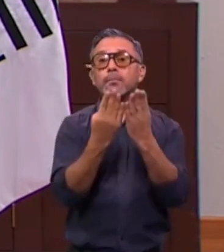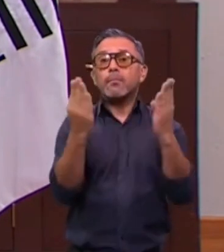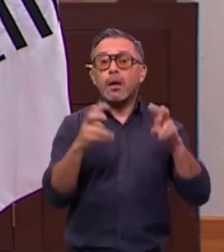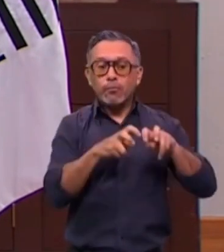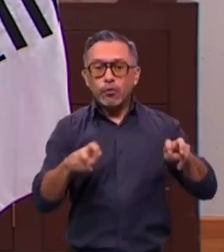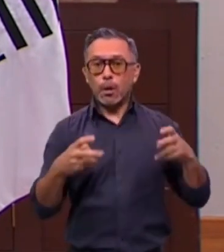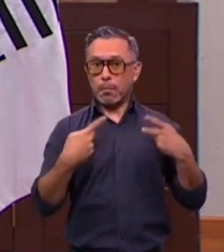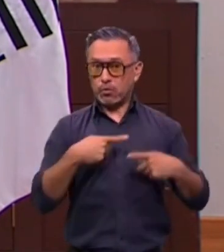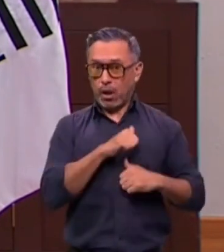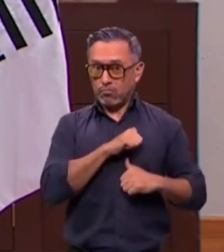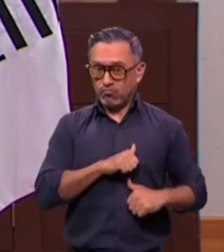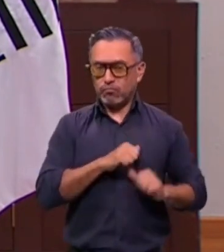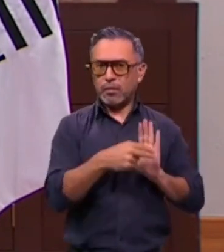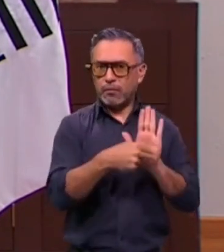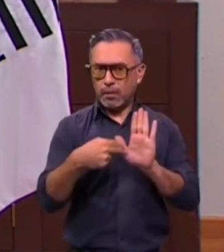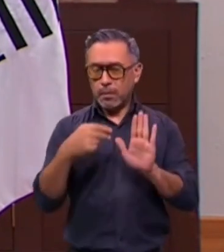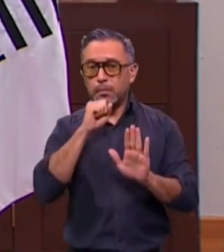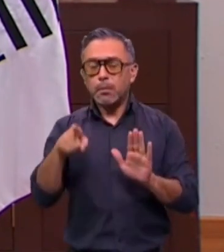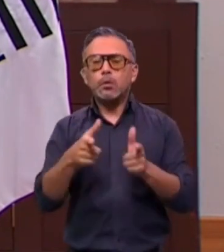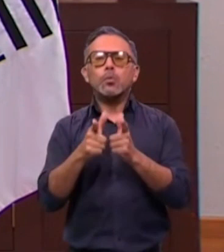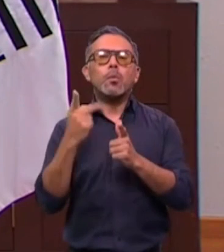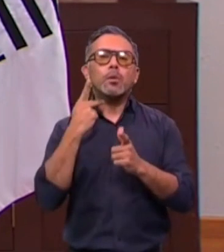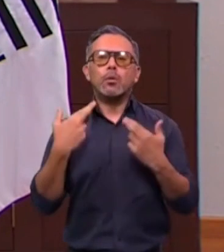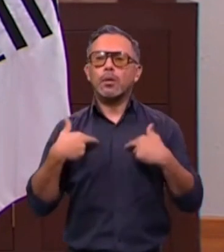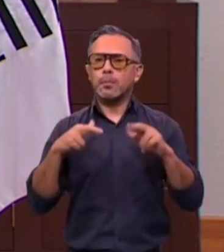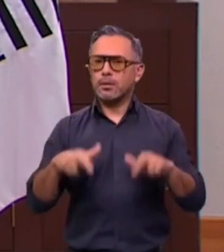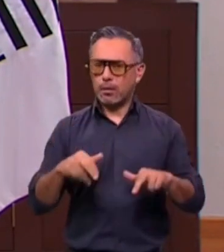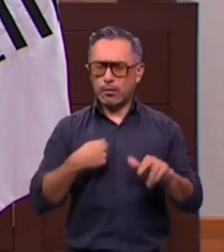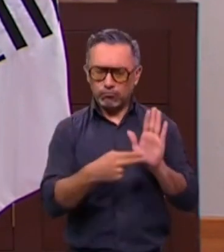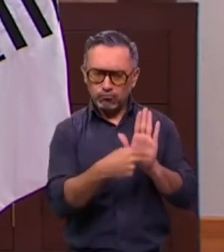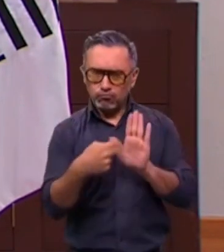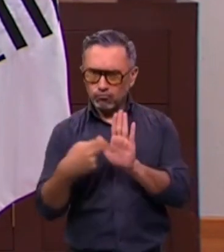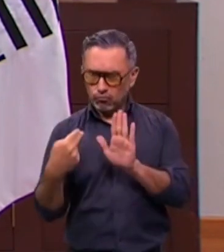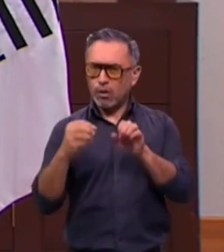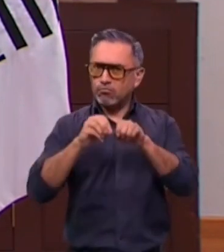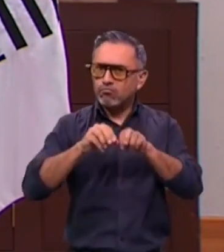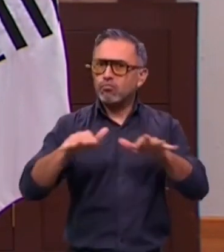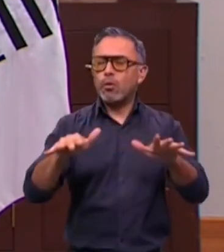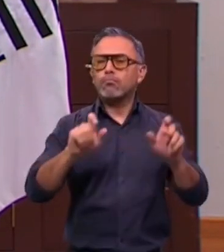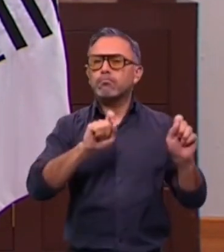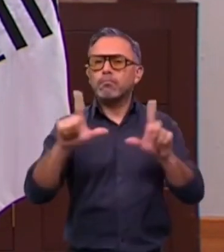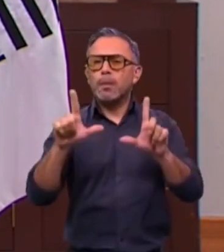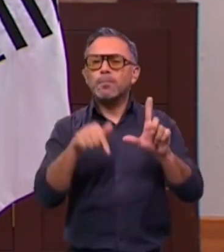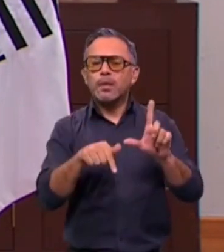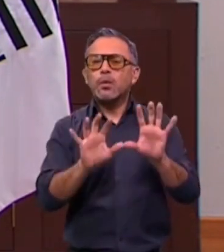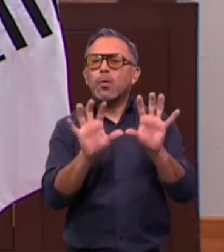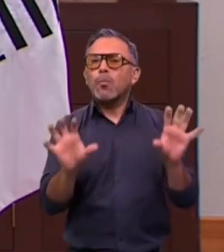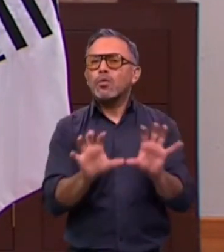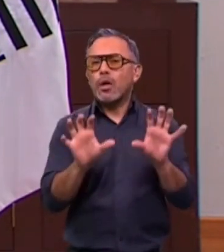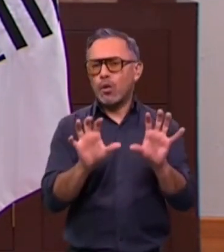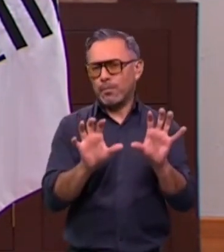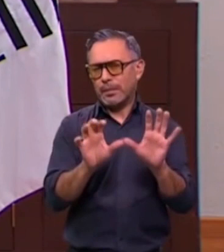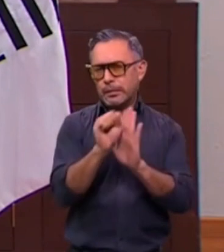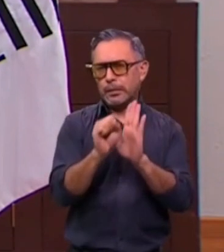y por los representantes de los partidos políticos. Es importante considerar que la información de este sistema está sujeta al